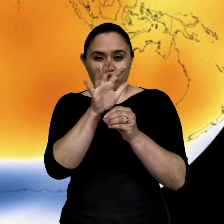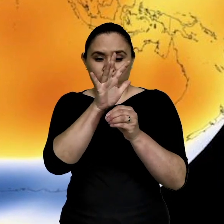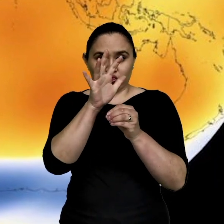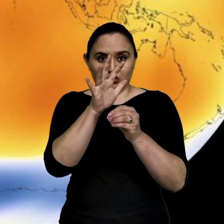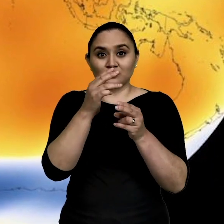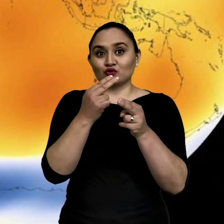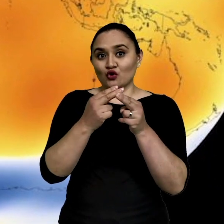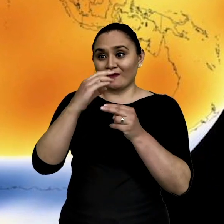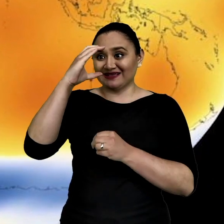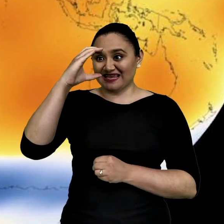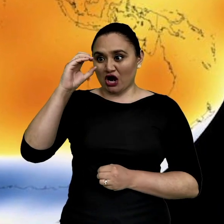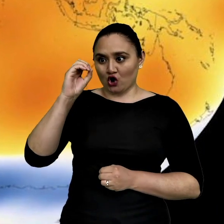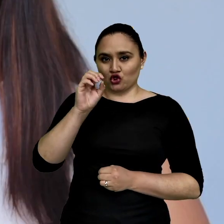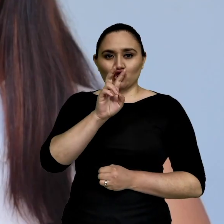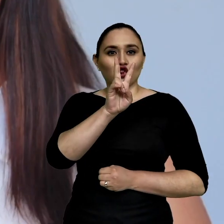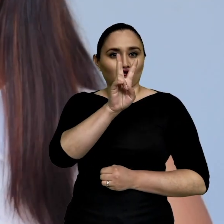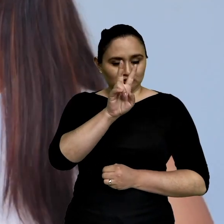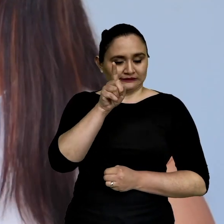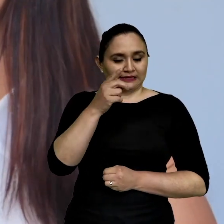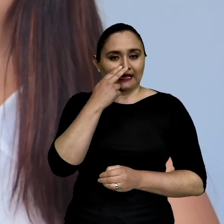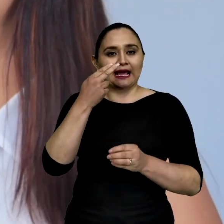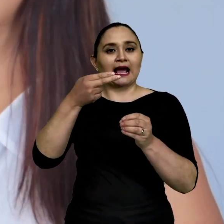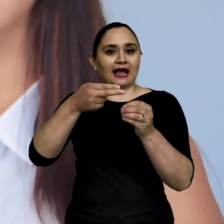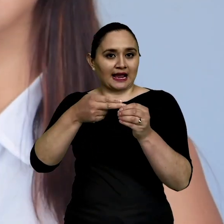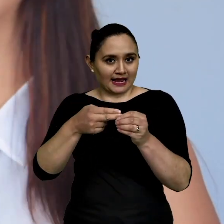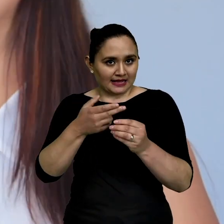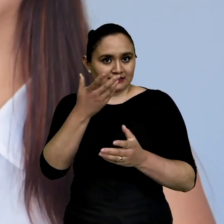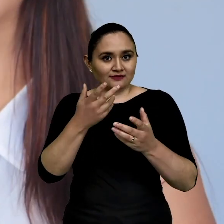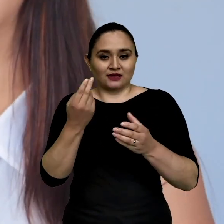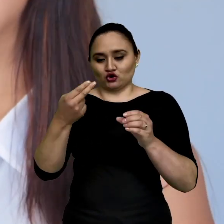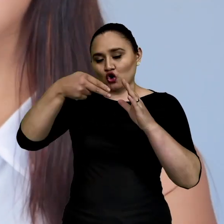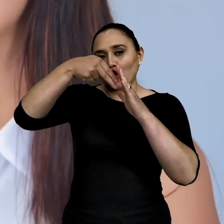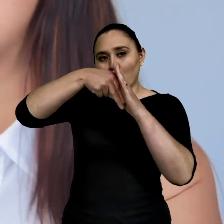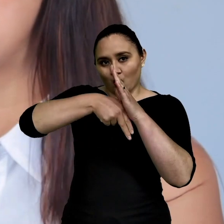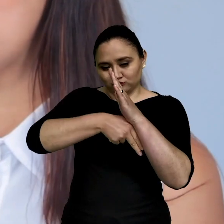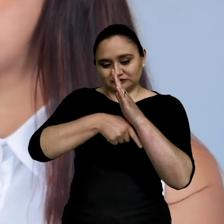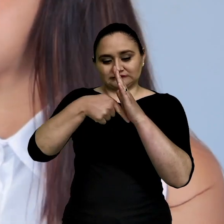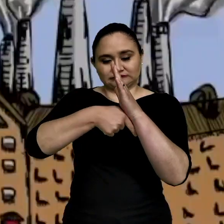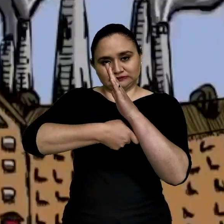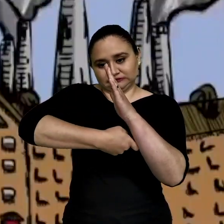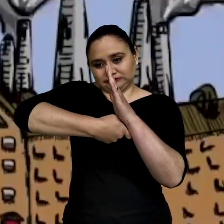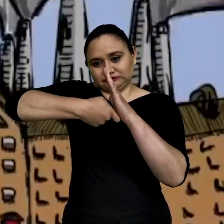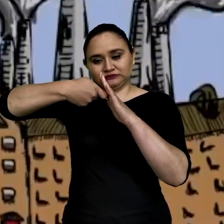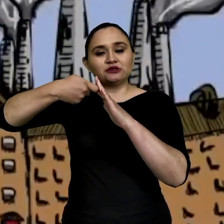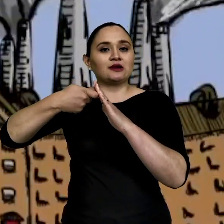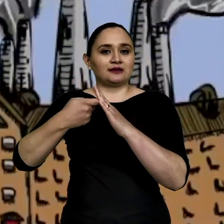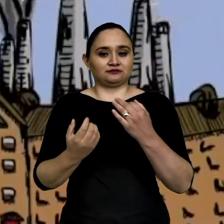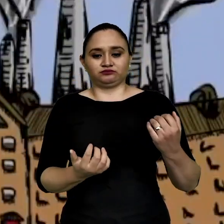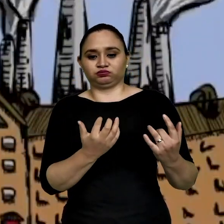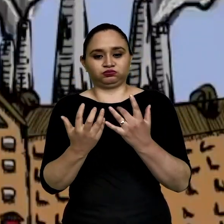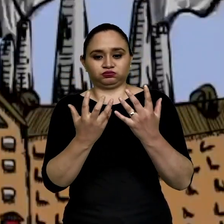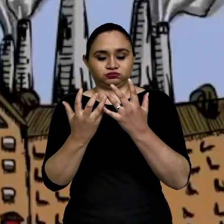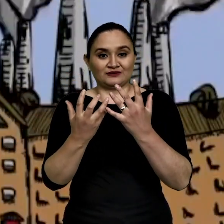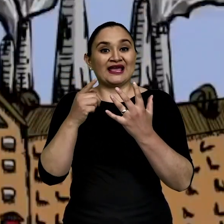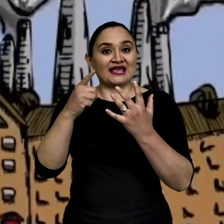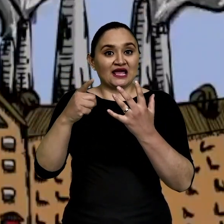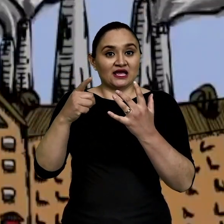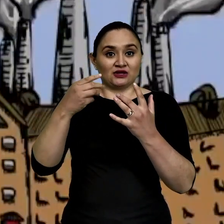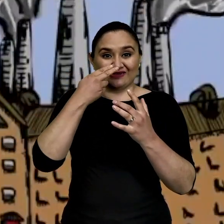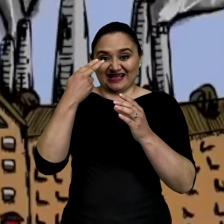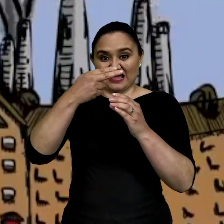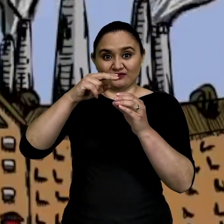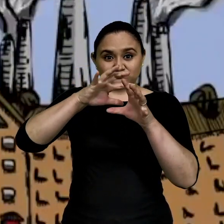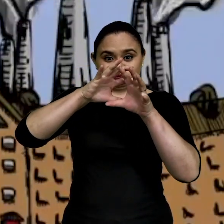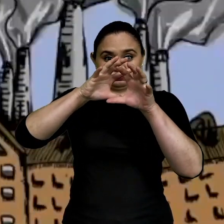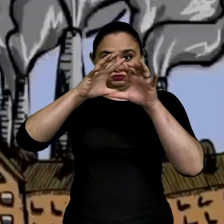principalmente el CO2, ya que es el gas que se produce cuando quemamos combustibles, por ejemplo. Entonces estos gases